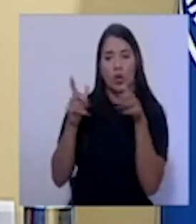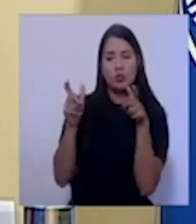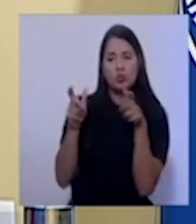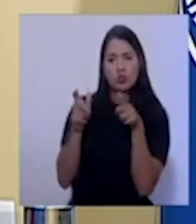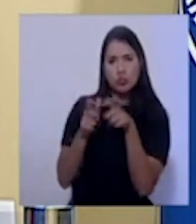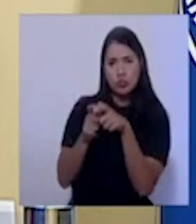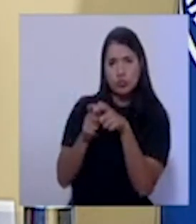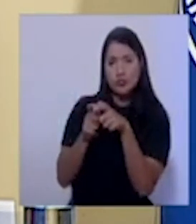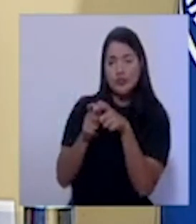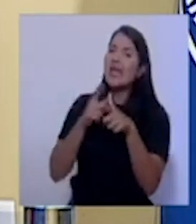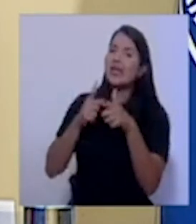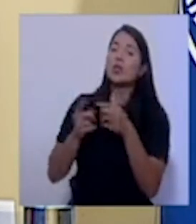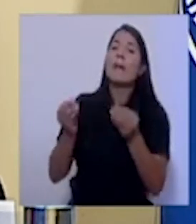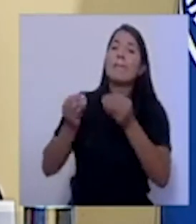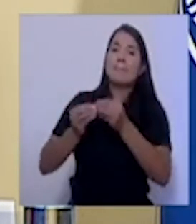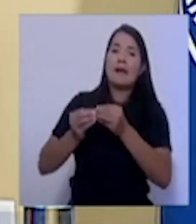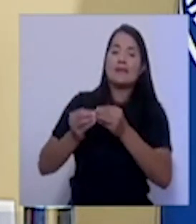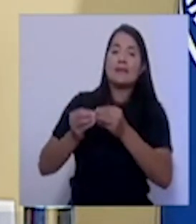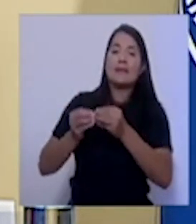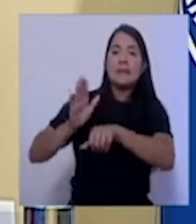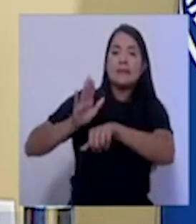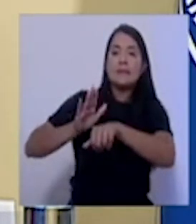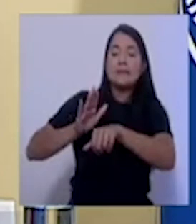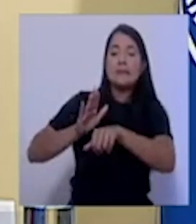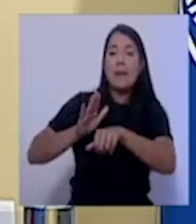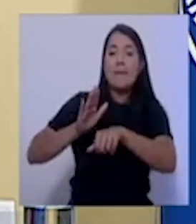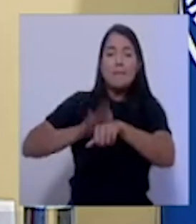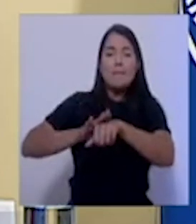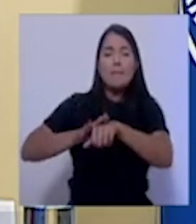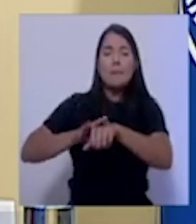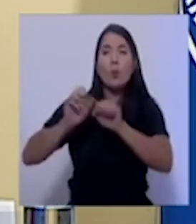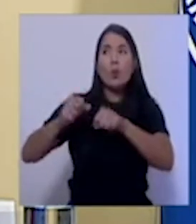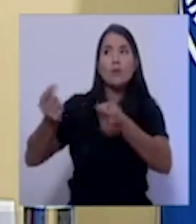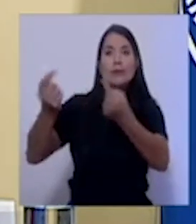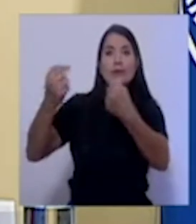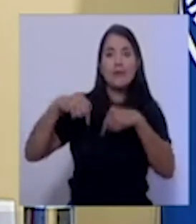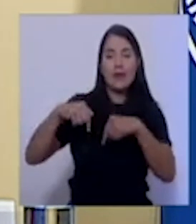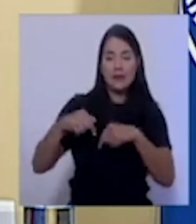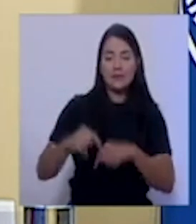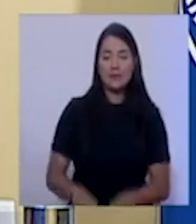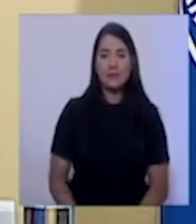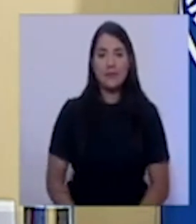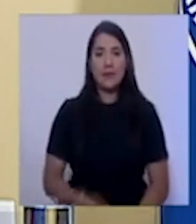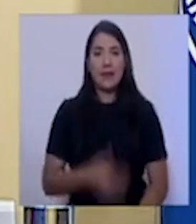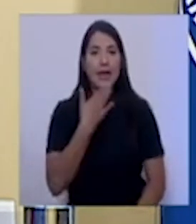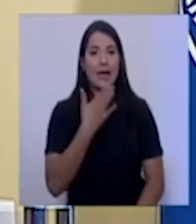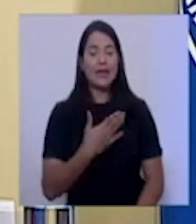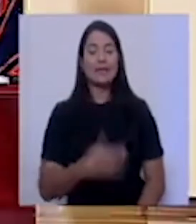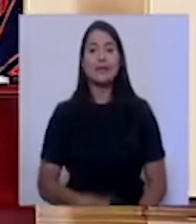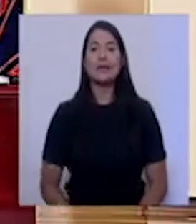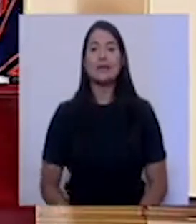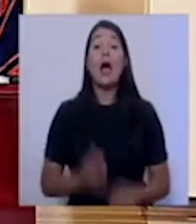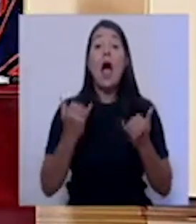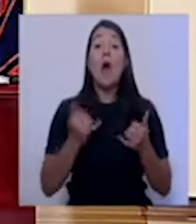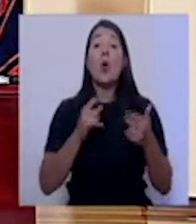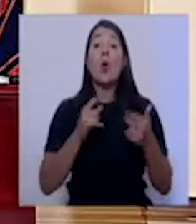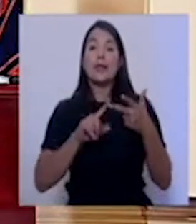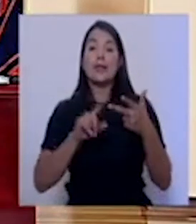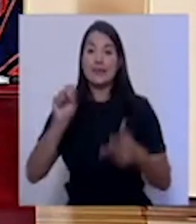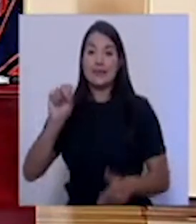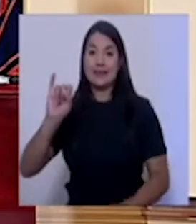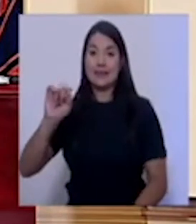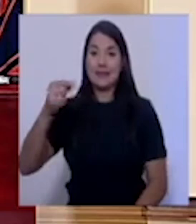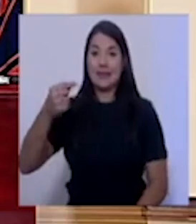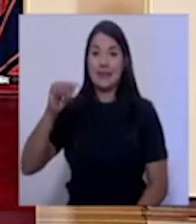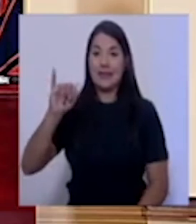algún turista venga con un falso negativo de la prueba PCR. Gracias. Escuchamos a don Sigifredo.